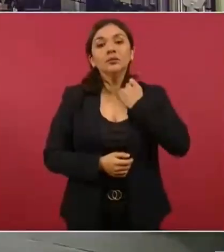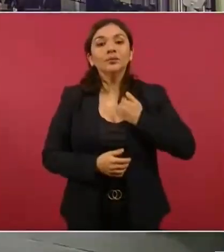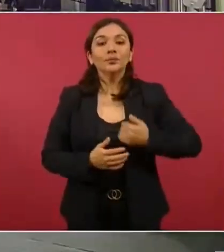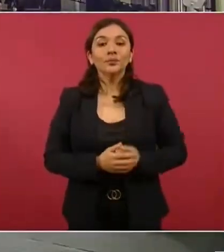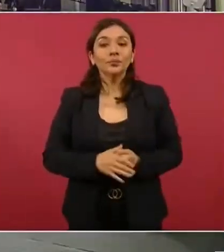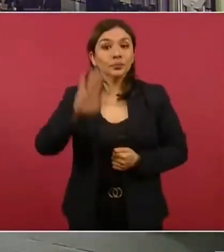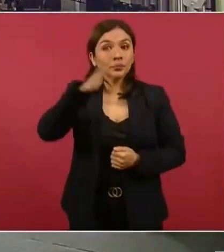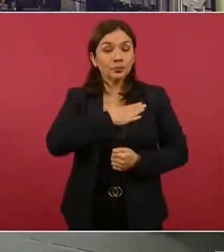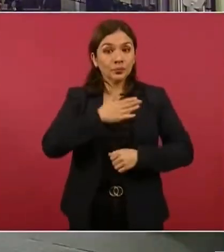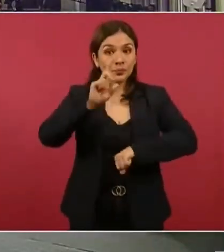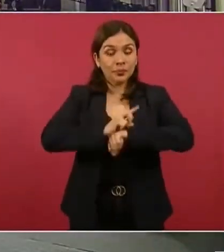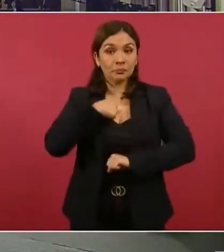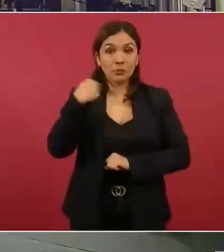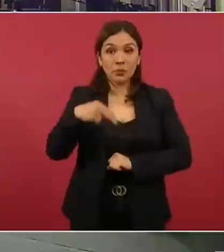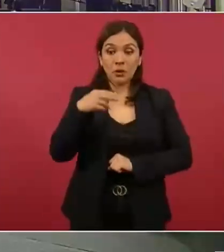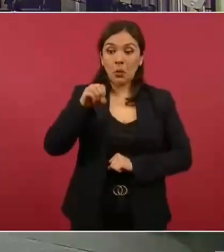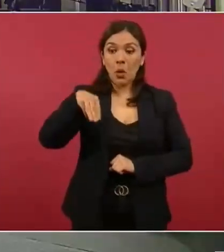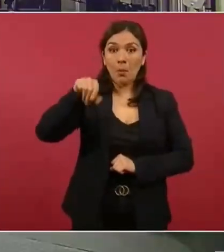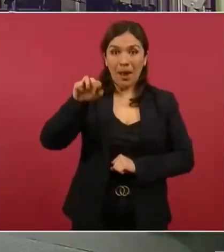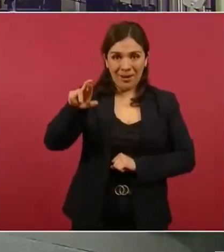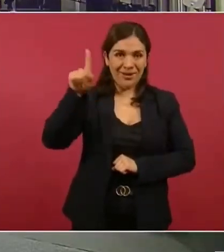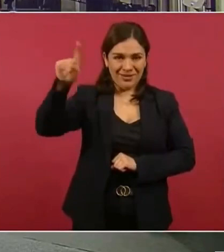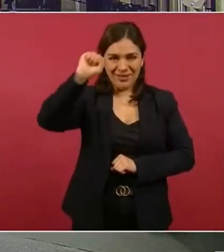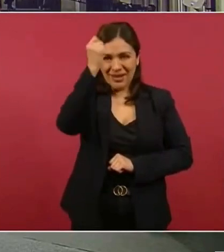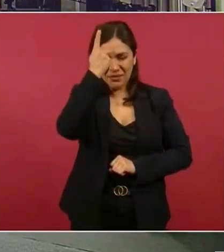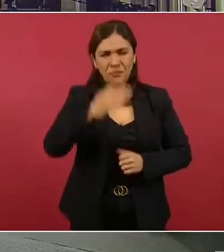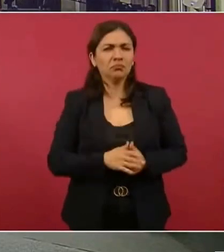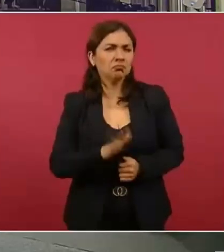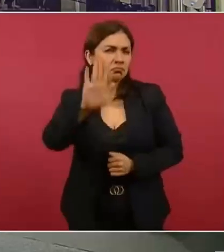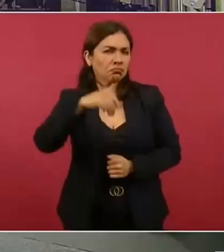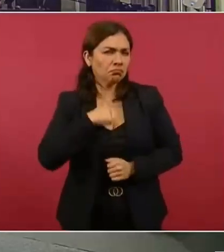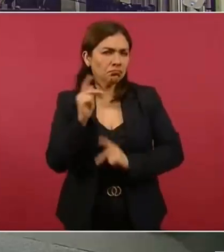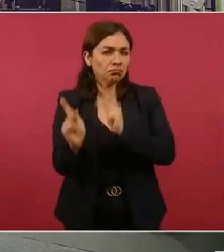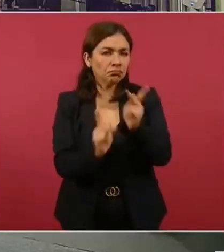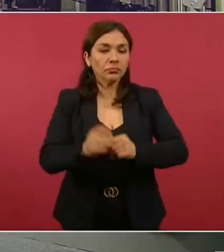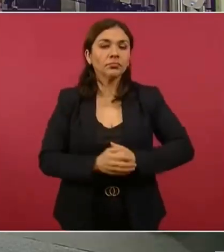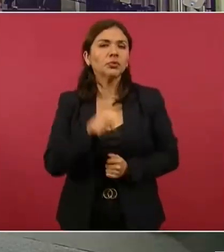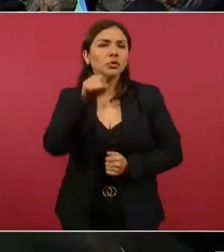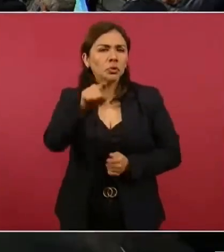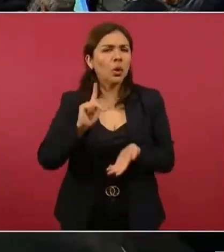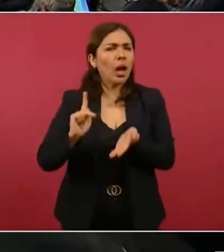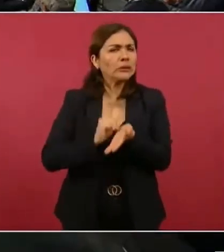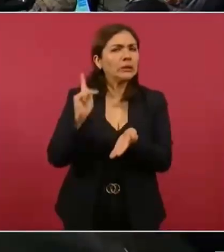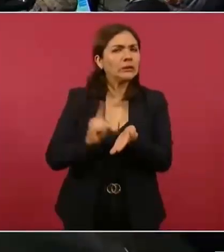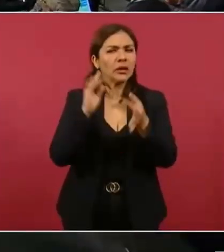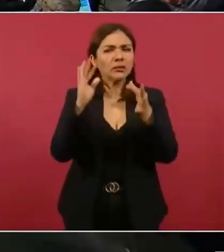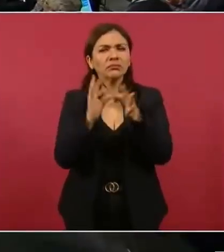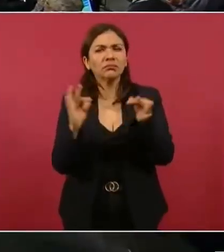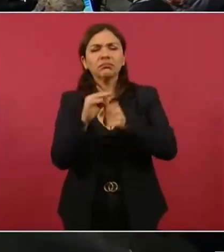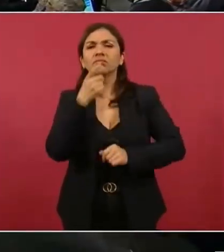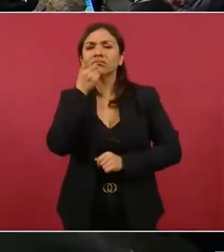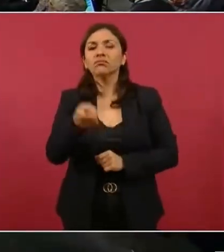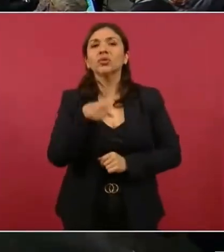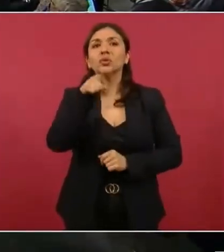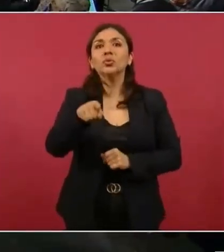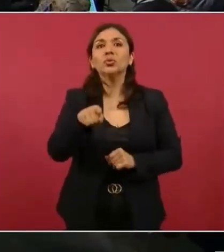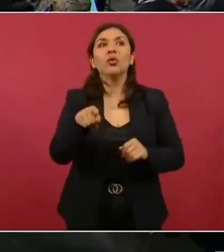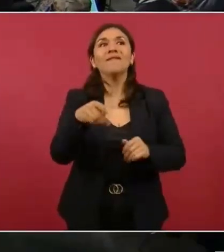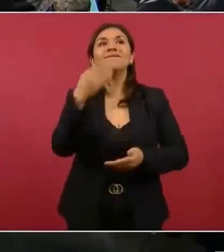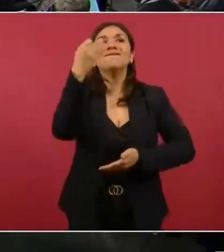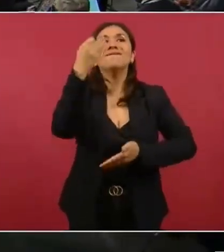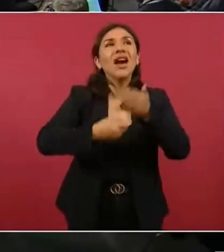Presidente, buenos días, Omar Niño de San Luis Potosí. Presidente, usted ha estado mencionando que tratará de no dejar obras pendientes